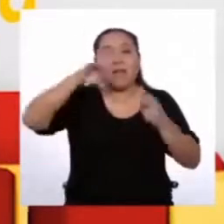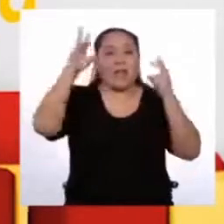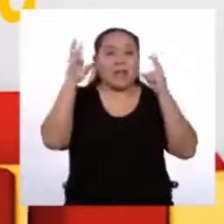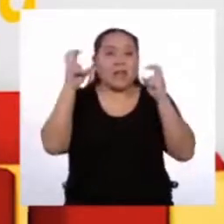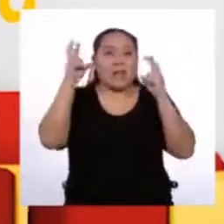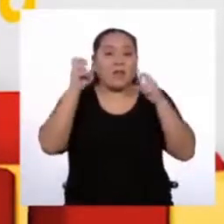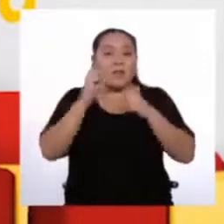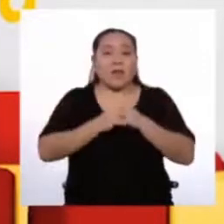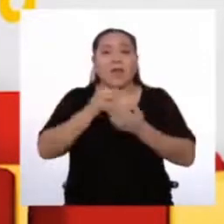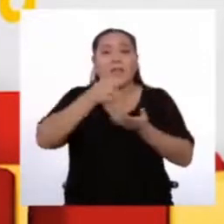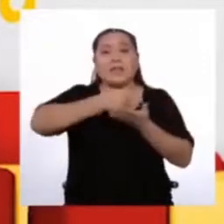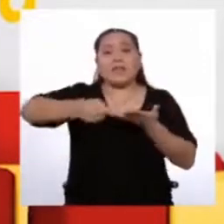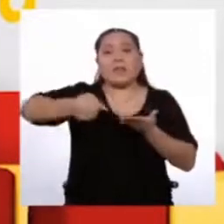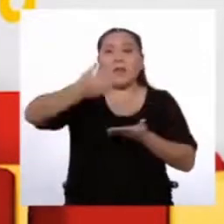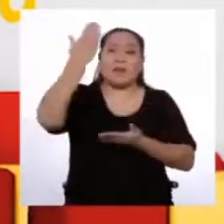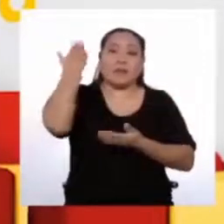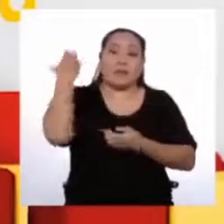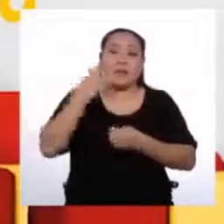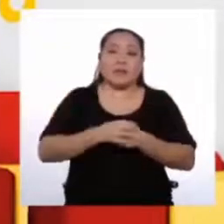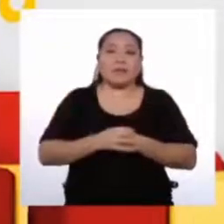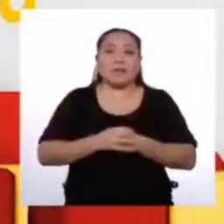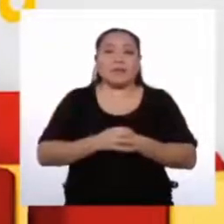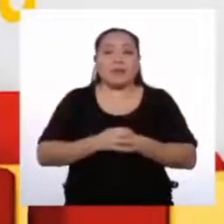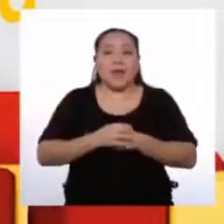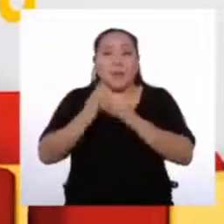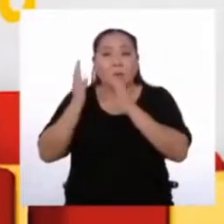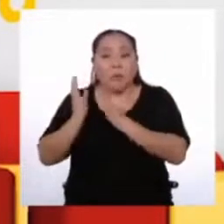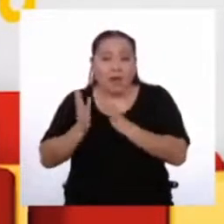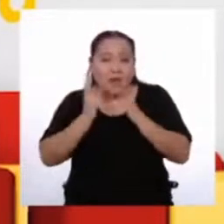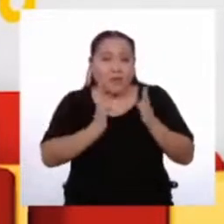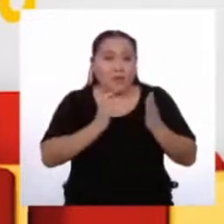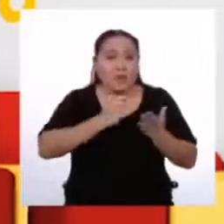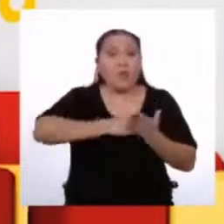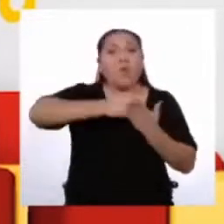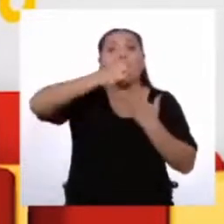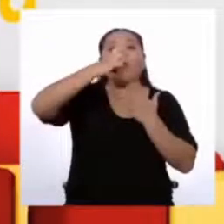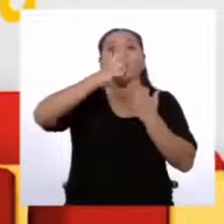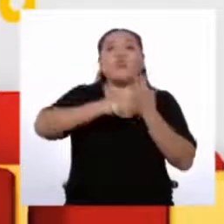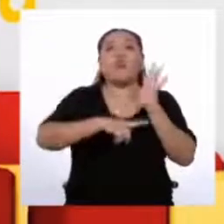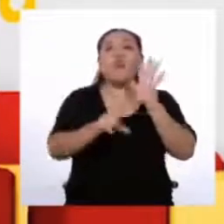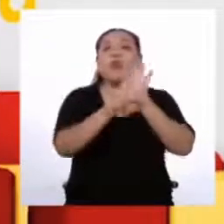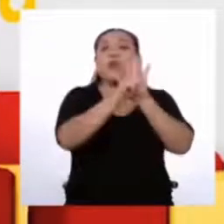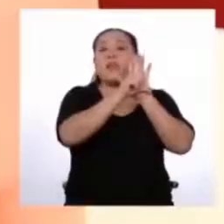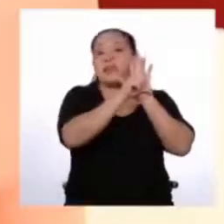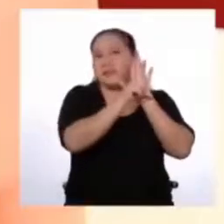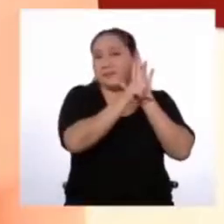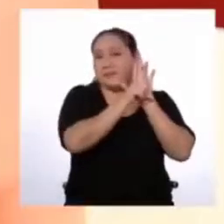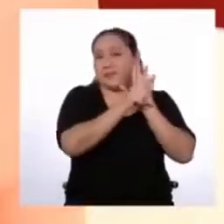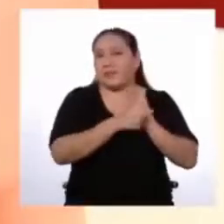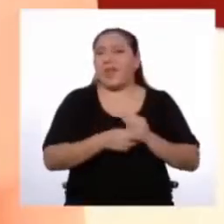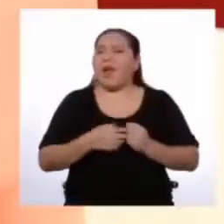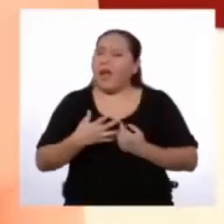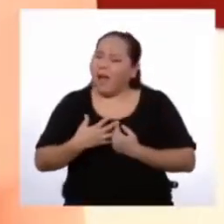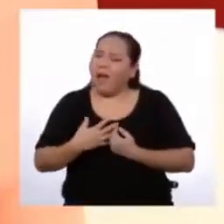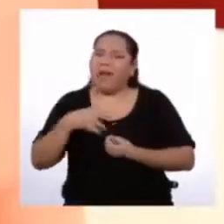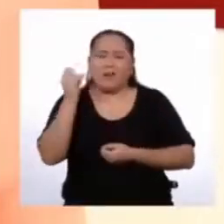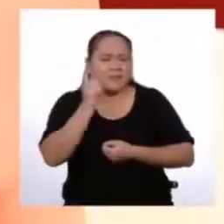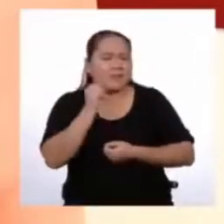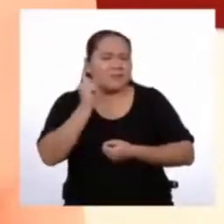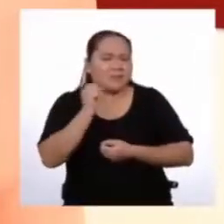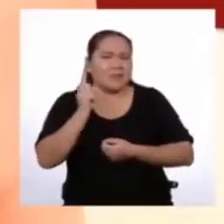abordamos la semana pasada La planificación de un proyecto de ley ¡Ah sí!